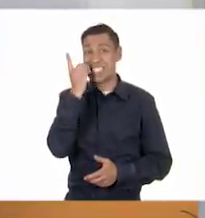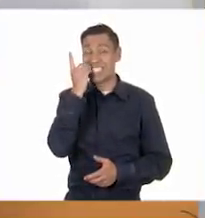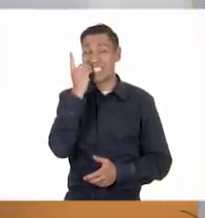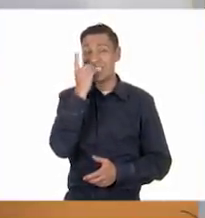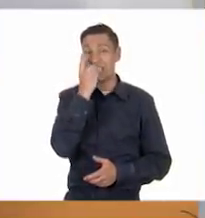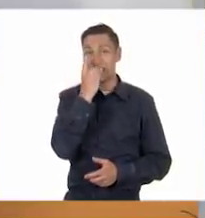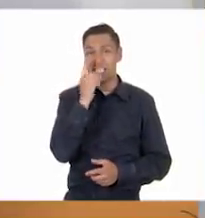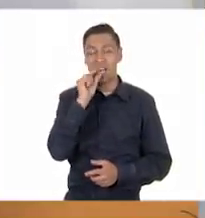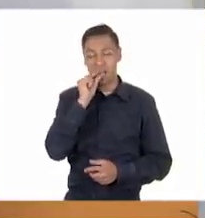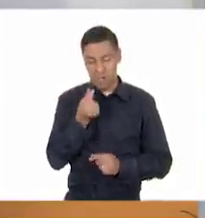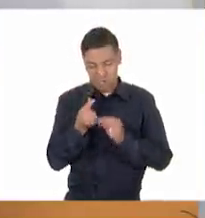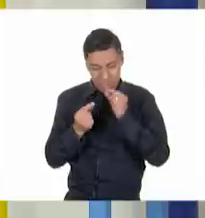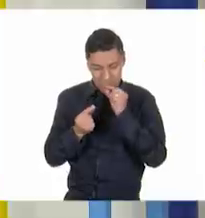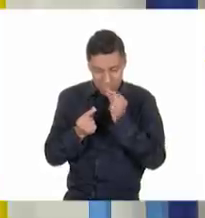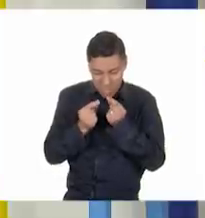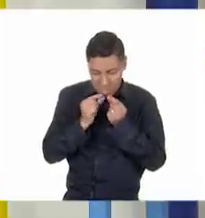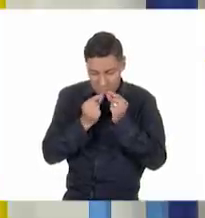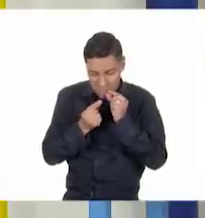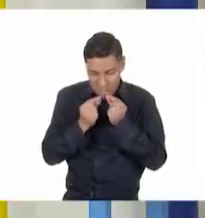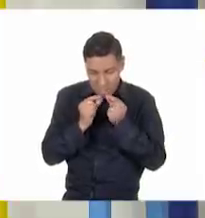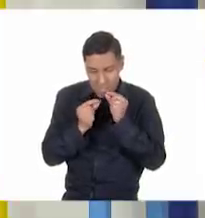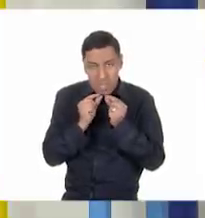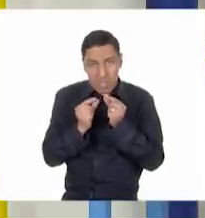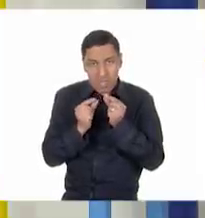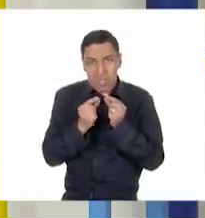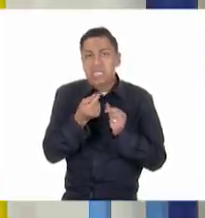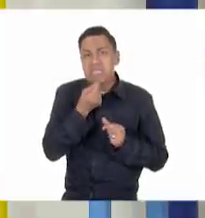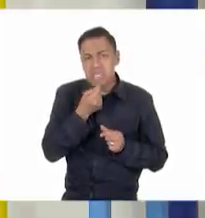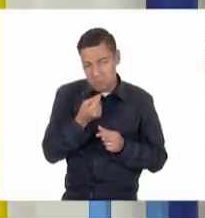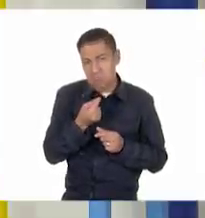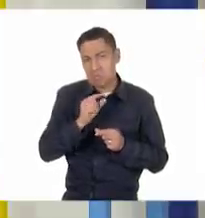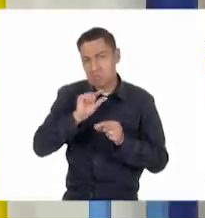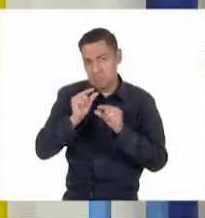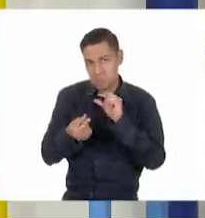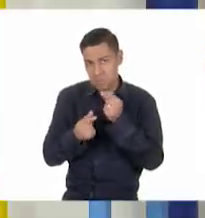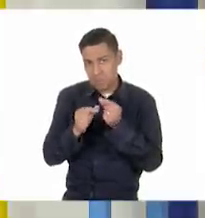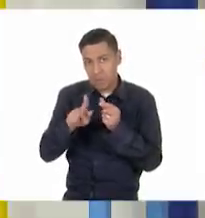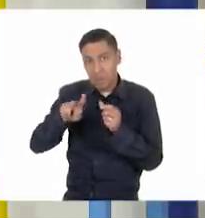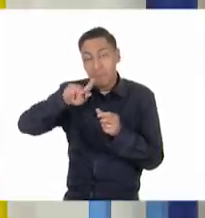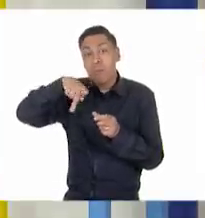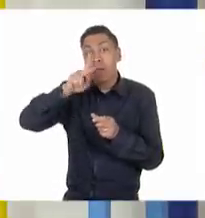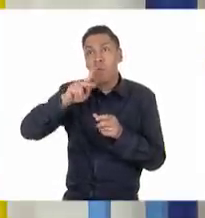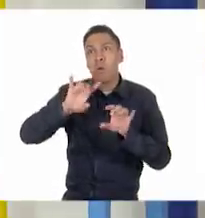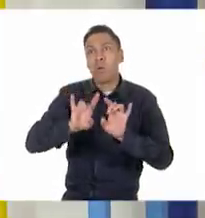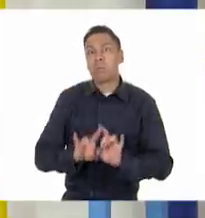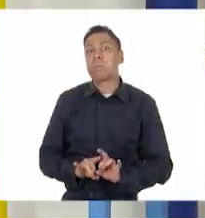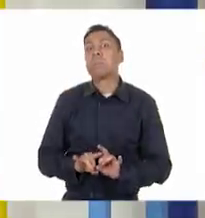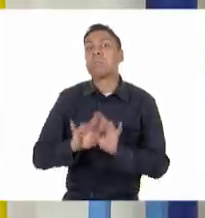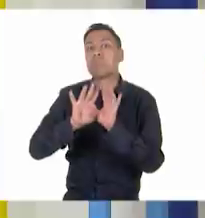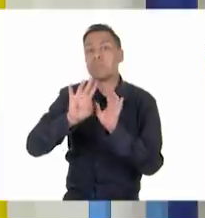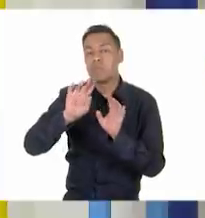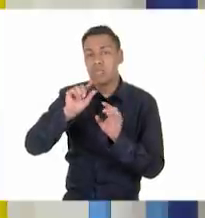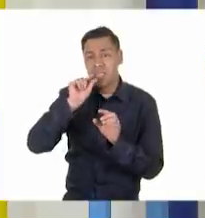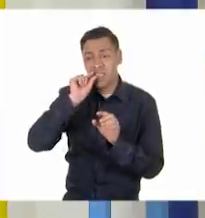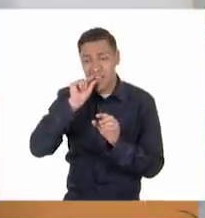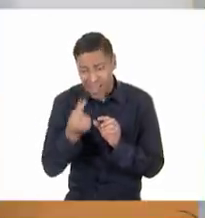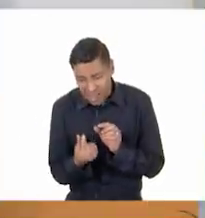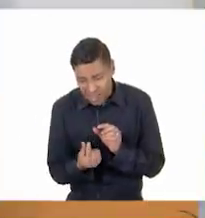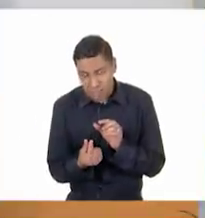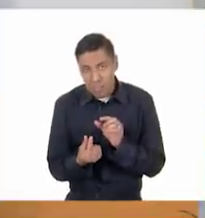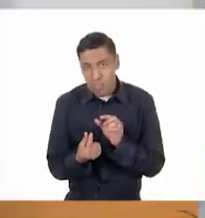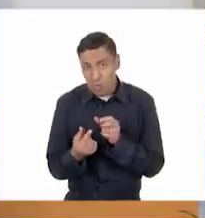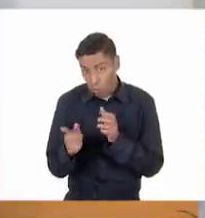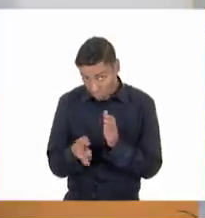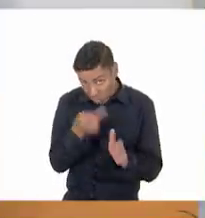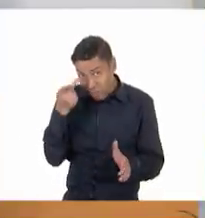una vez en la vida? Sí. Si se vuelven a caer, ya no van a salir otros. Bueno, qué bueno que lo